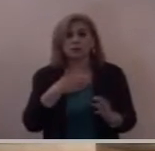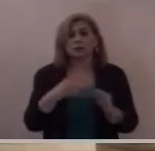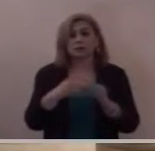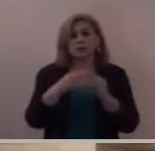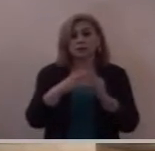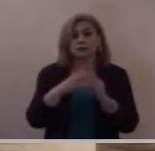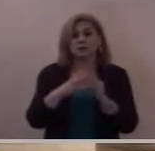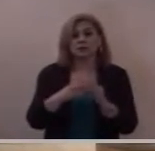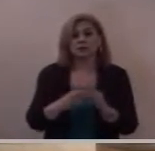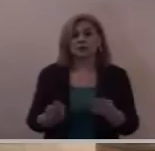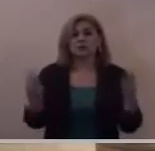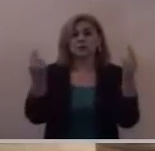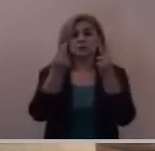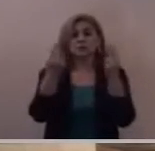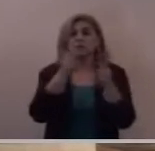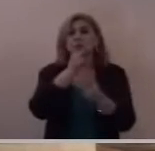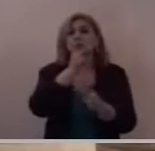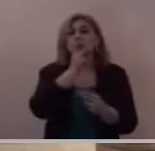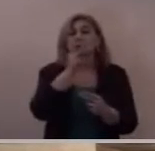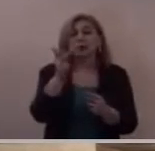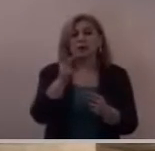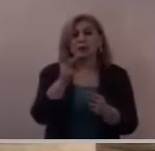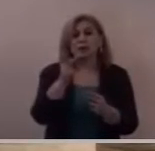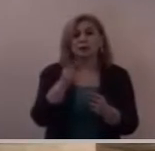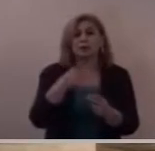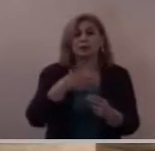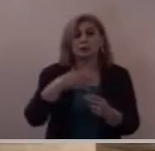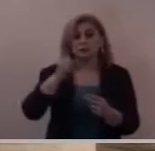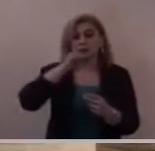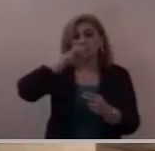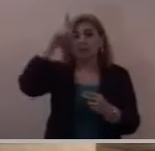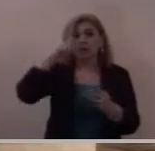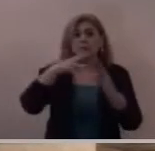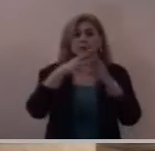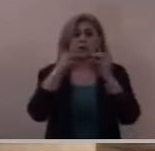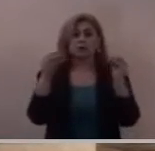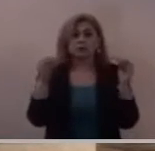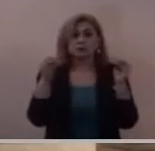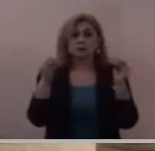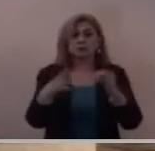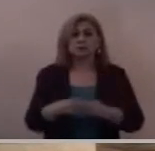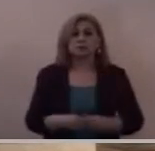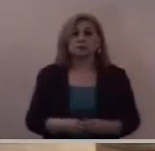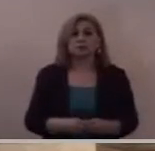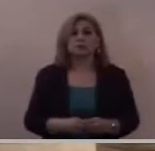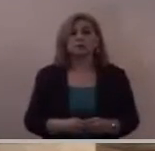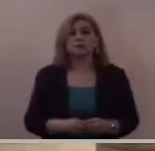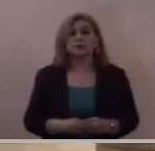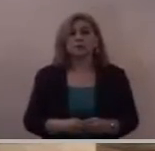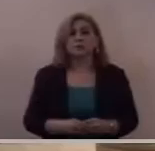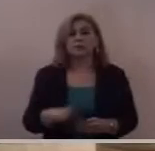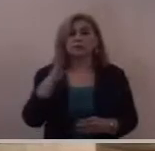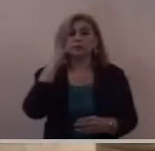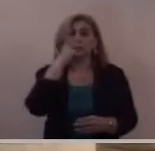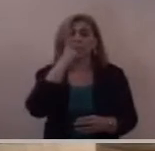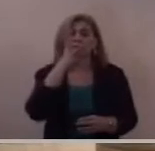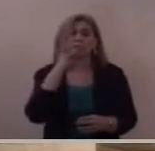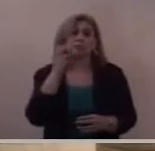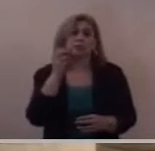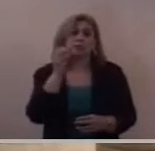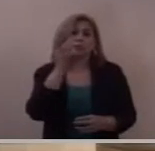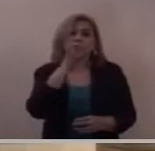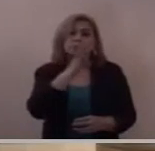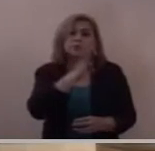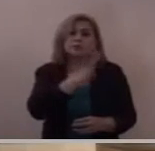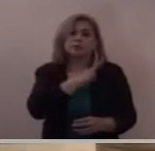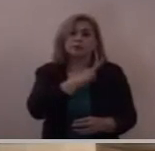que digas una palabra y mi alma quedará sana que belleza de fe de este hombre